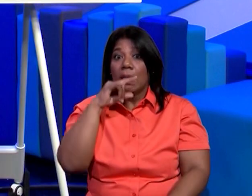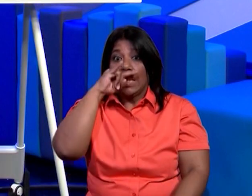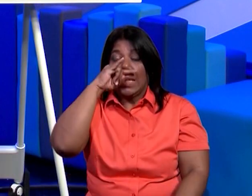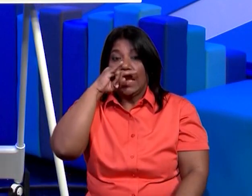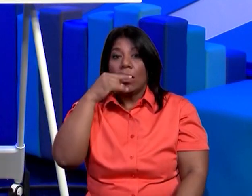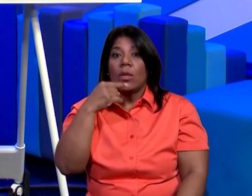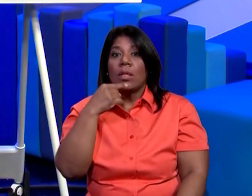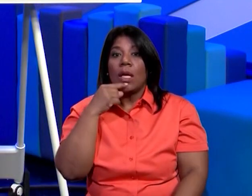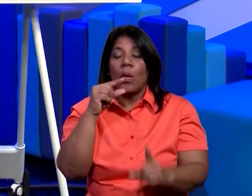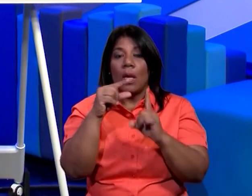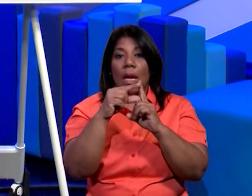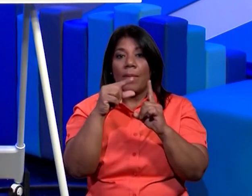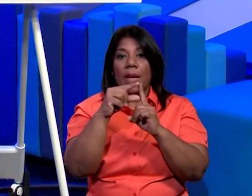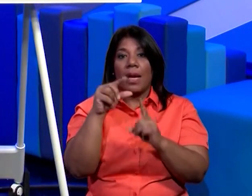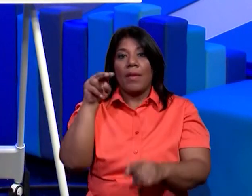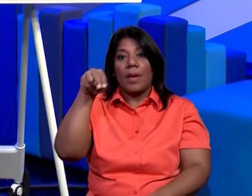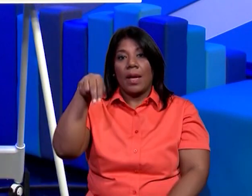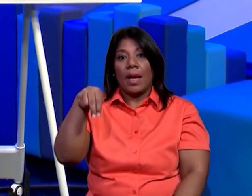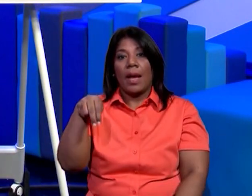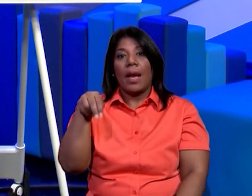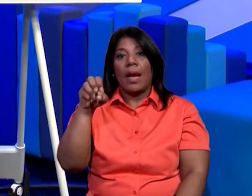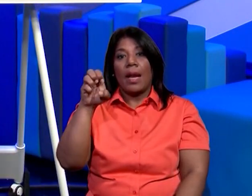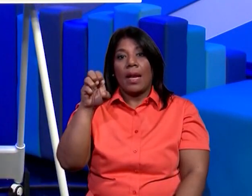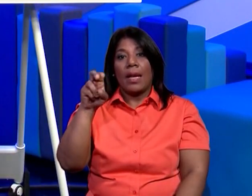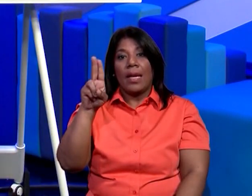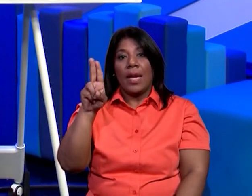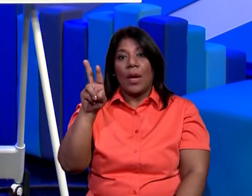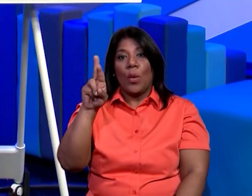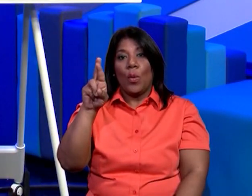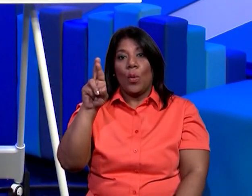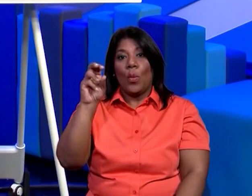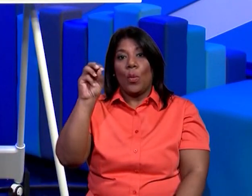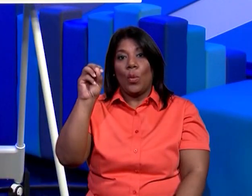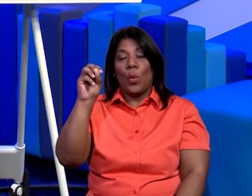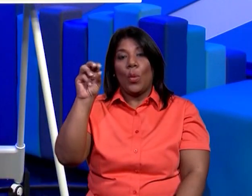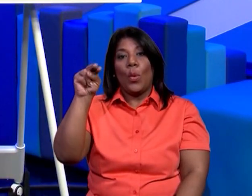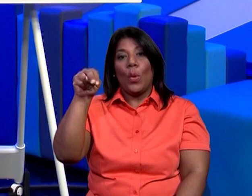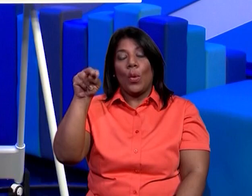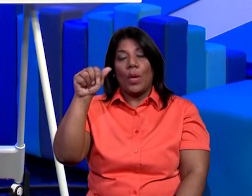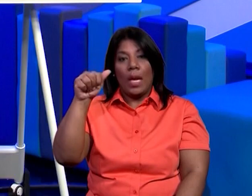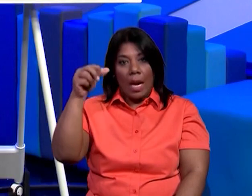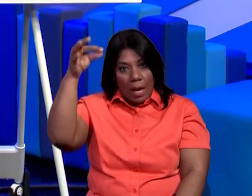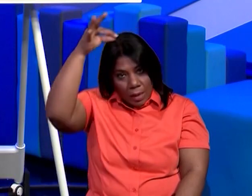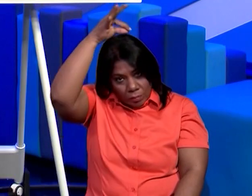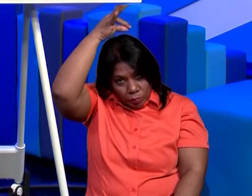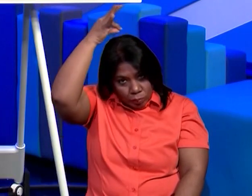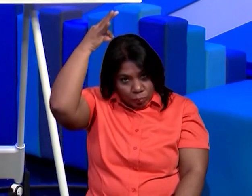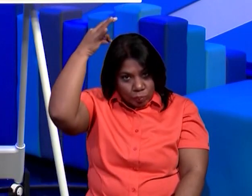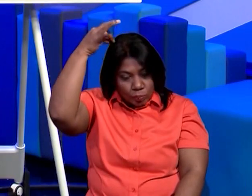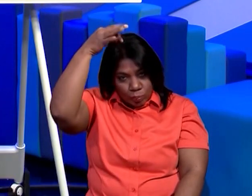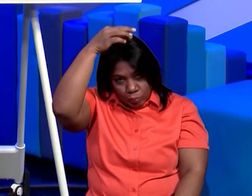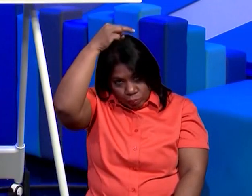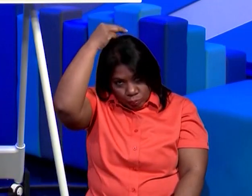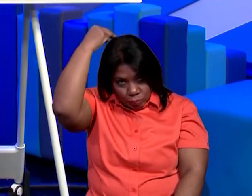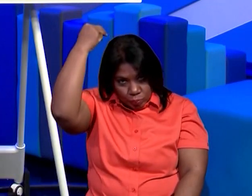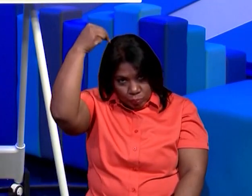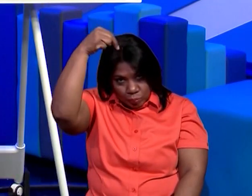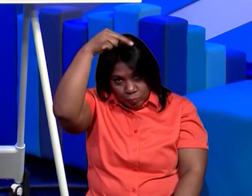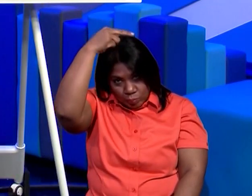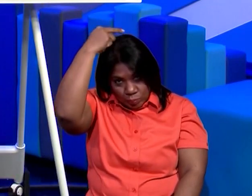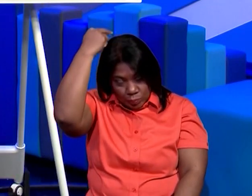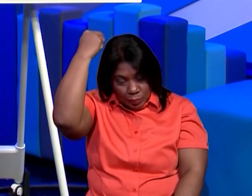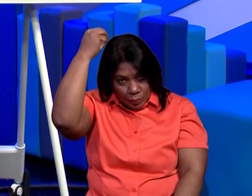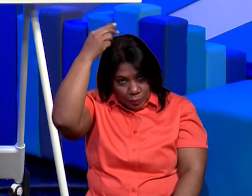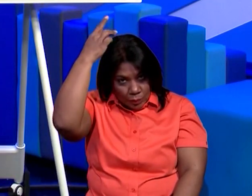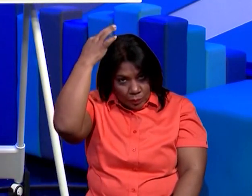queridos estudiantes recuerden que el sistema nervioso está formado por esta célula la neurona que se encarga entonces de